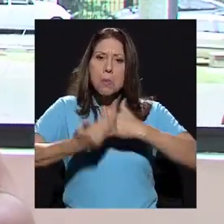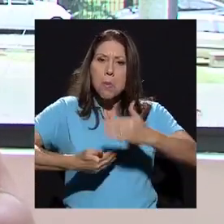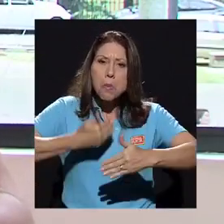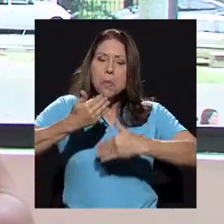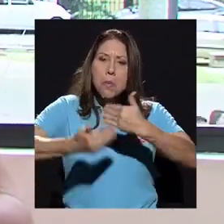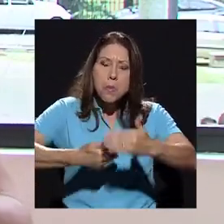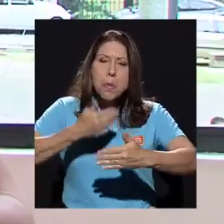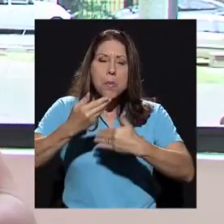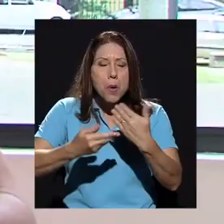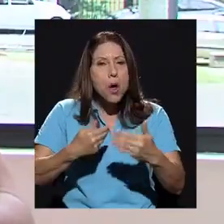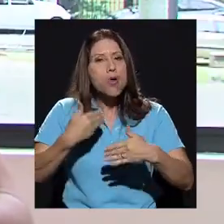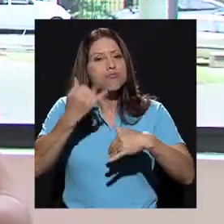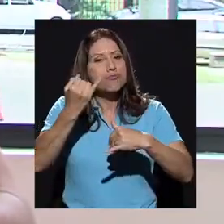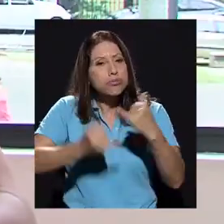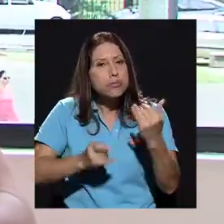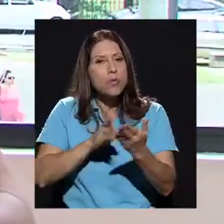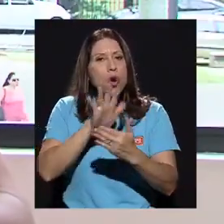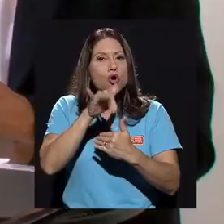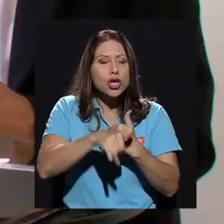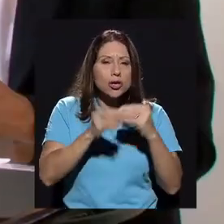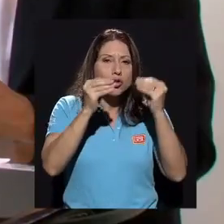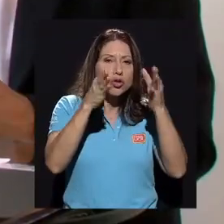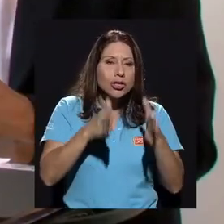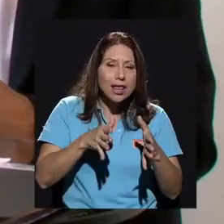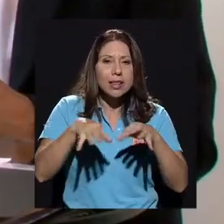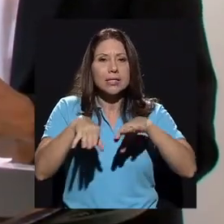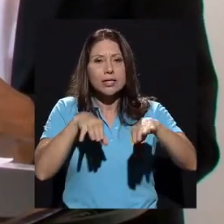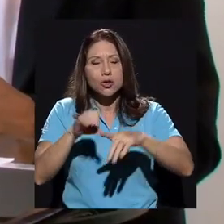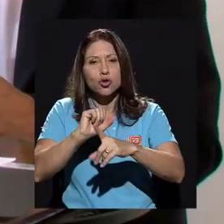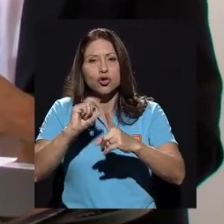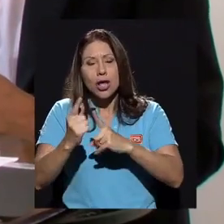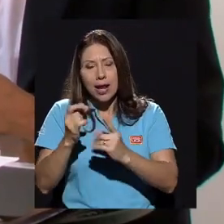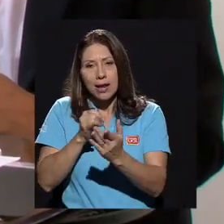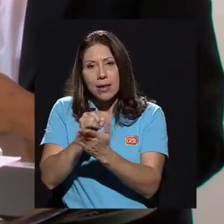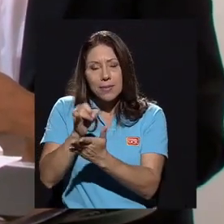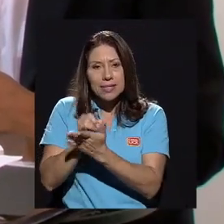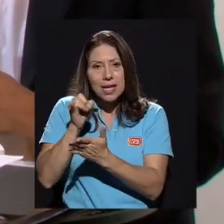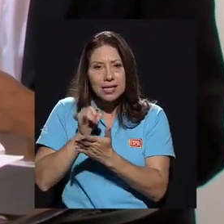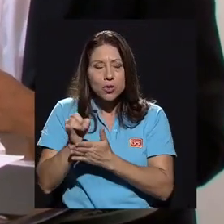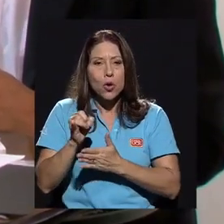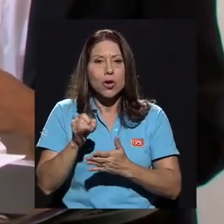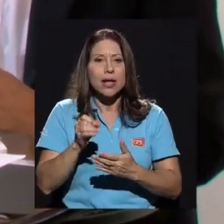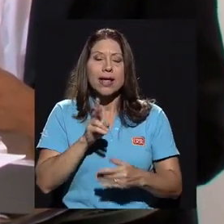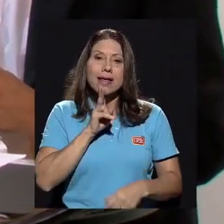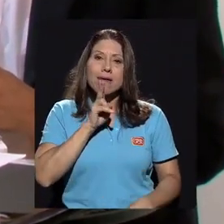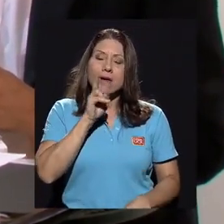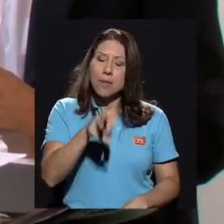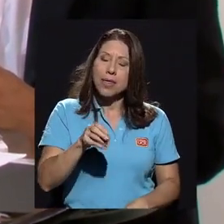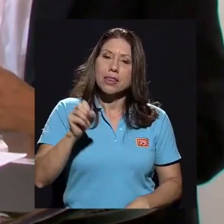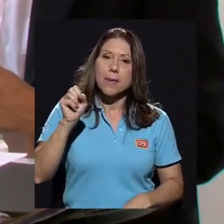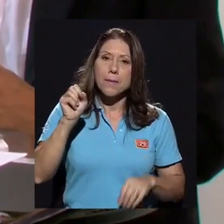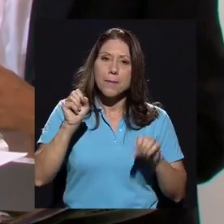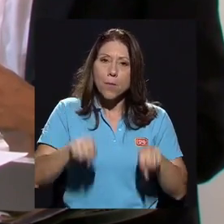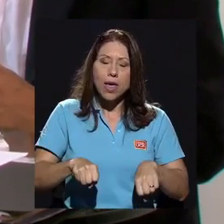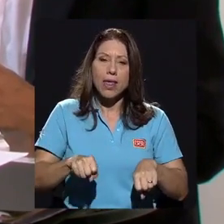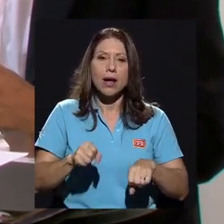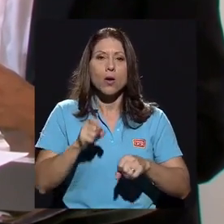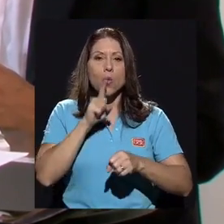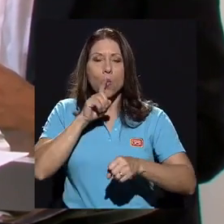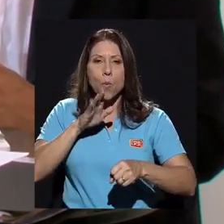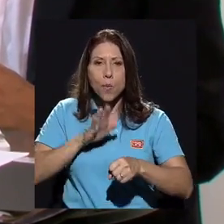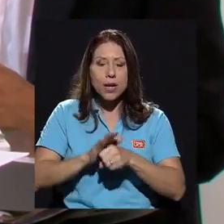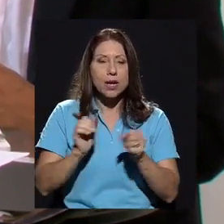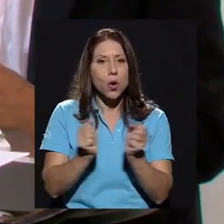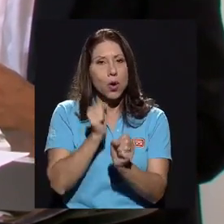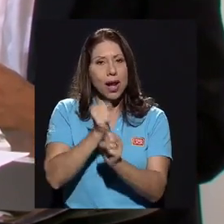procesos, y los proyectos docentes de acción social y de investigación que puedan realmente cumplir